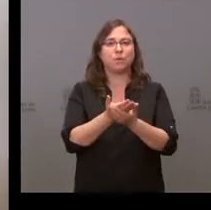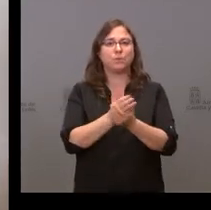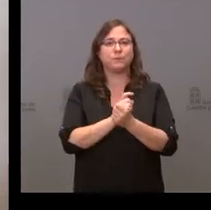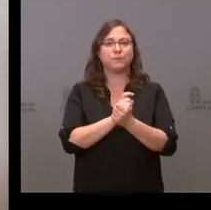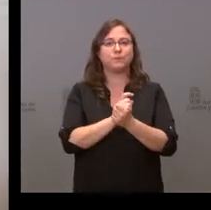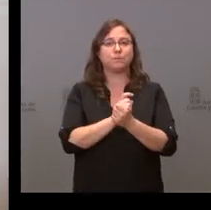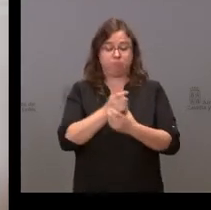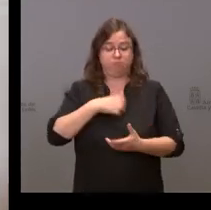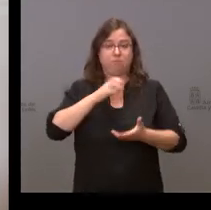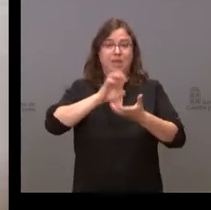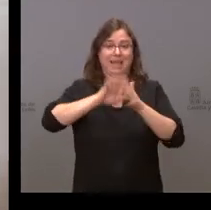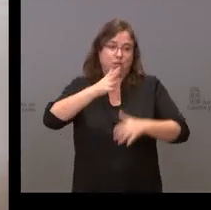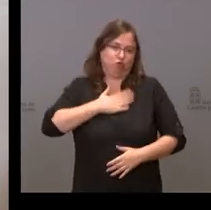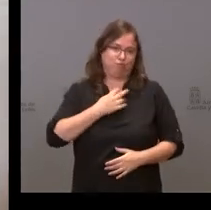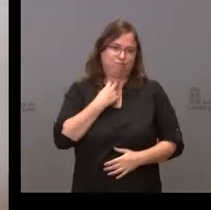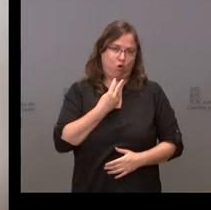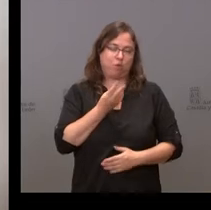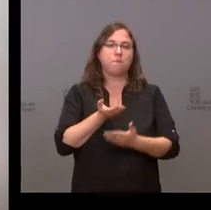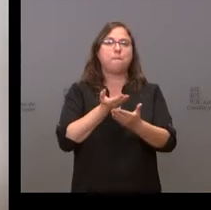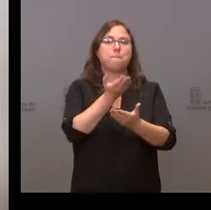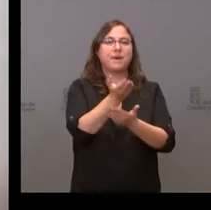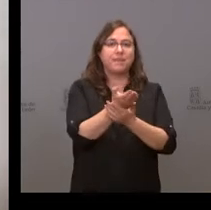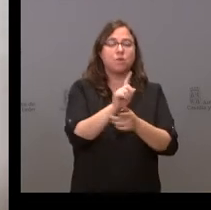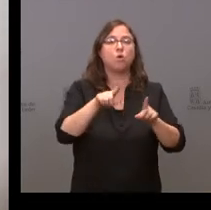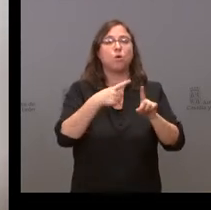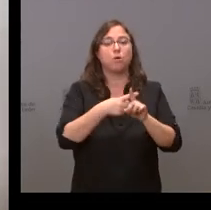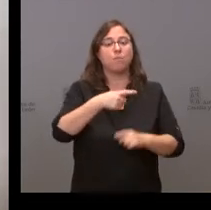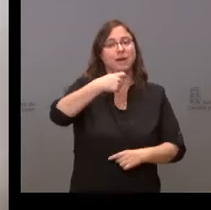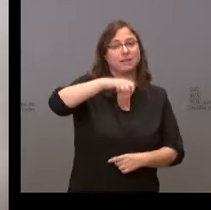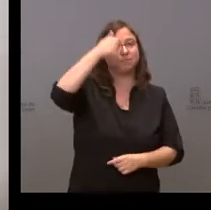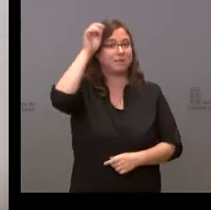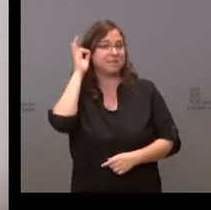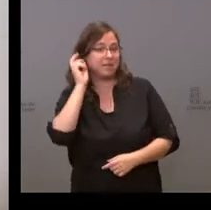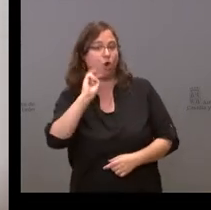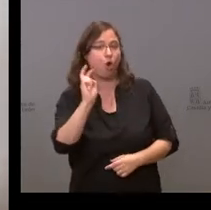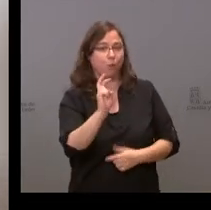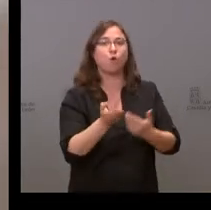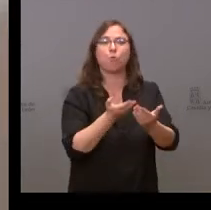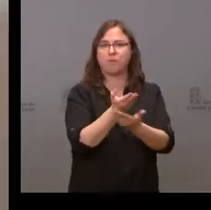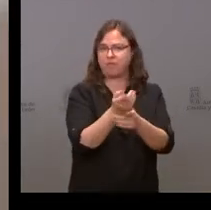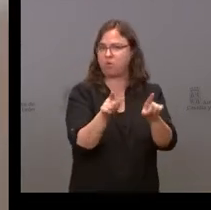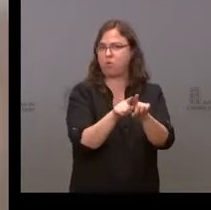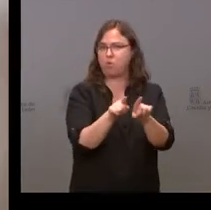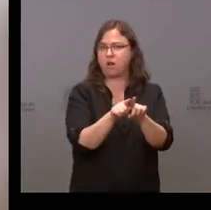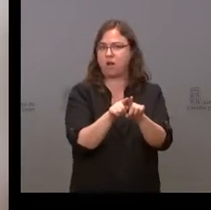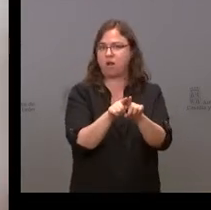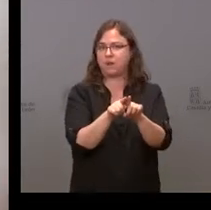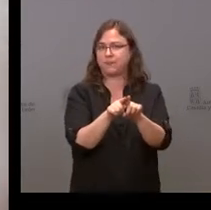Desde Castilla y León he pedido y otras presidentas y presidentes han pedido que se